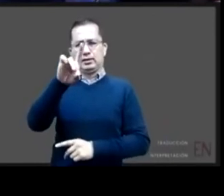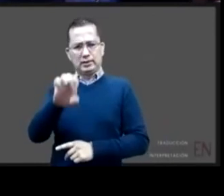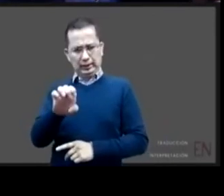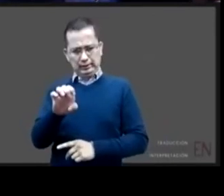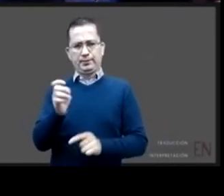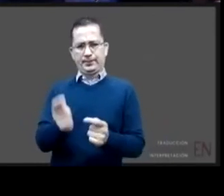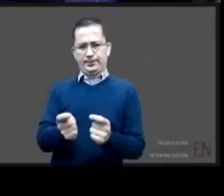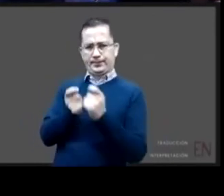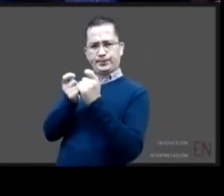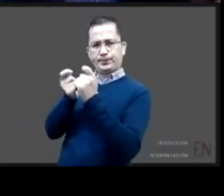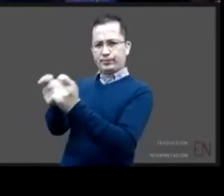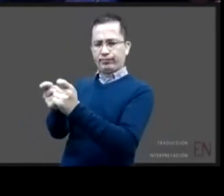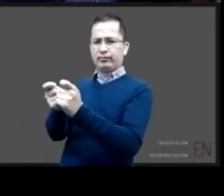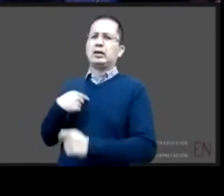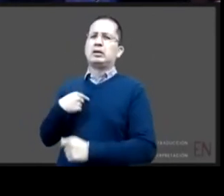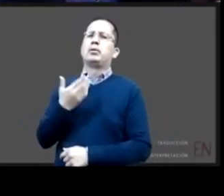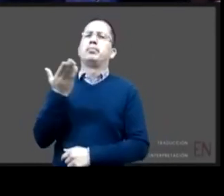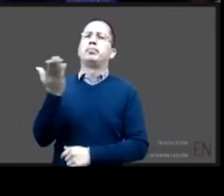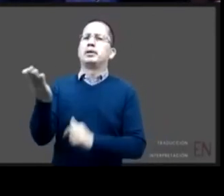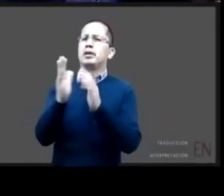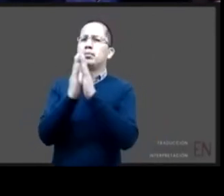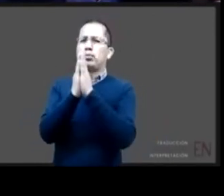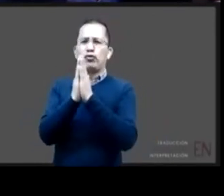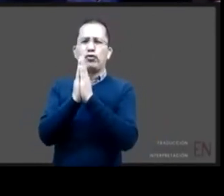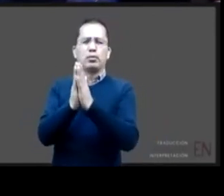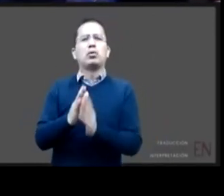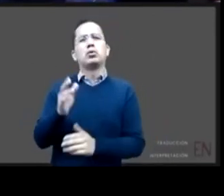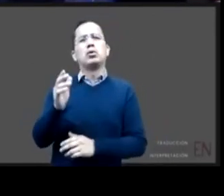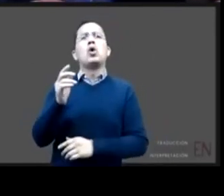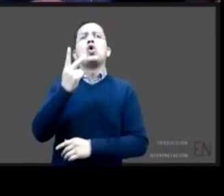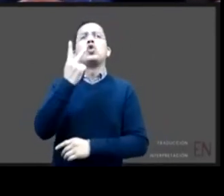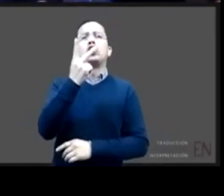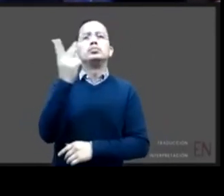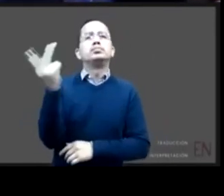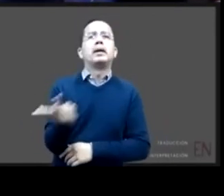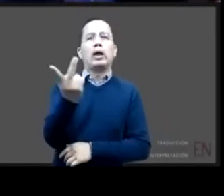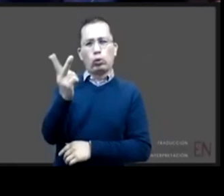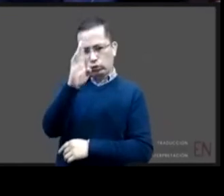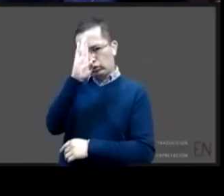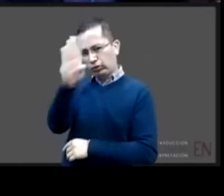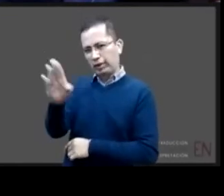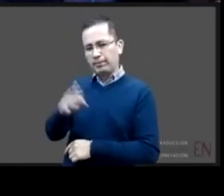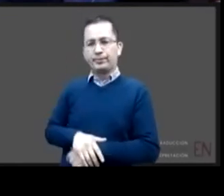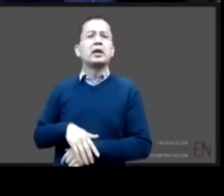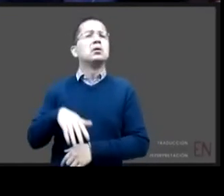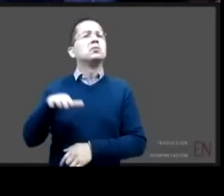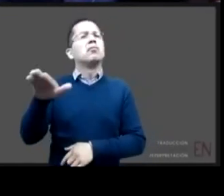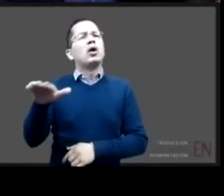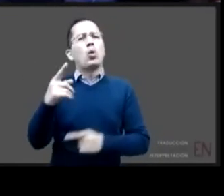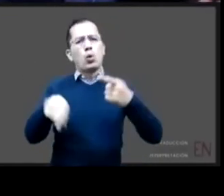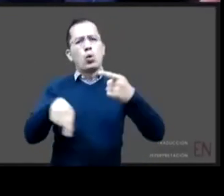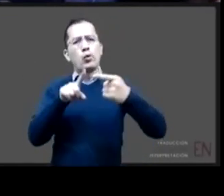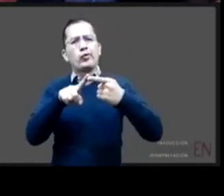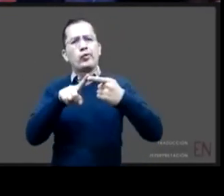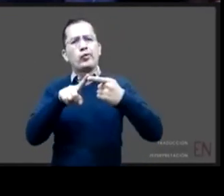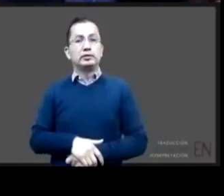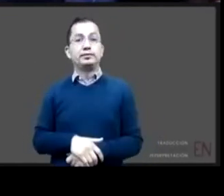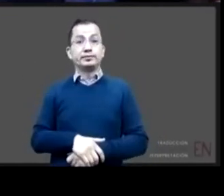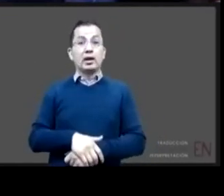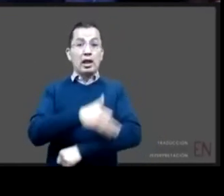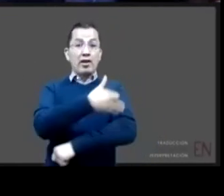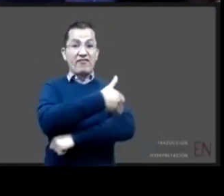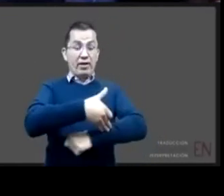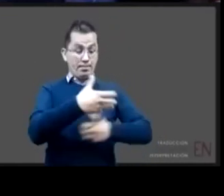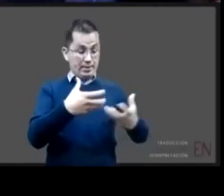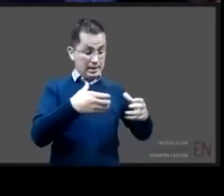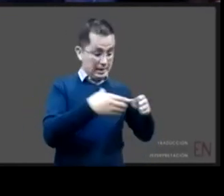pedirte nos ayudes con dos preguntas una como cuáles deben ser las características de las familias de